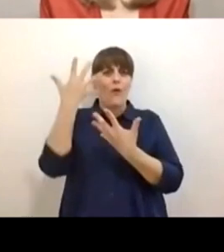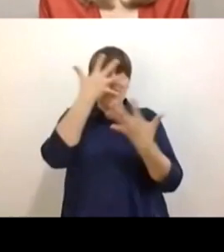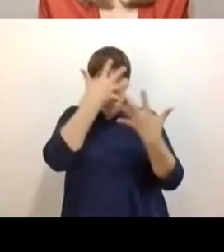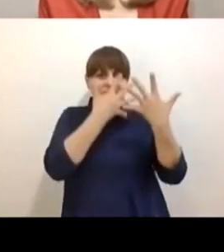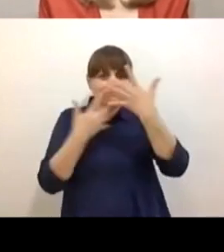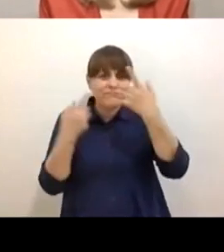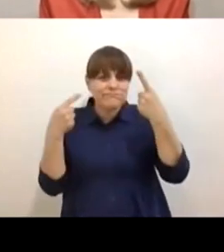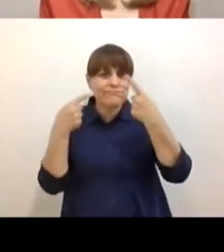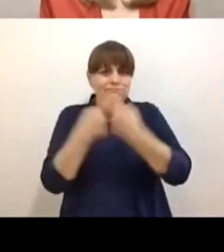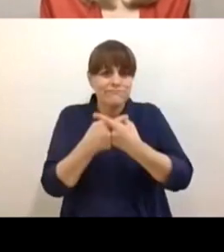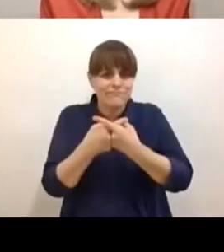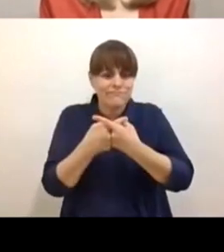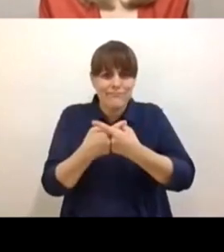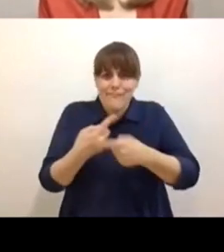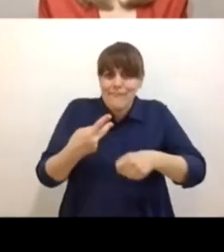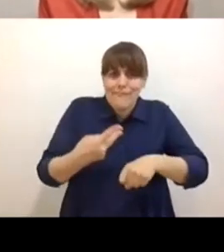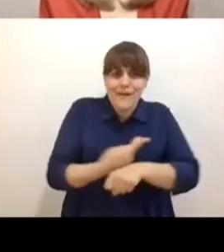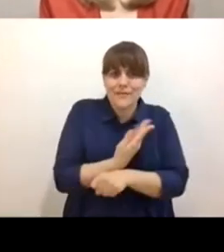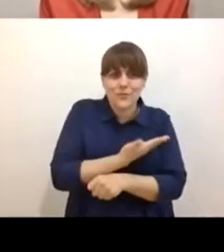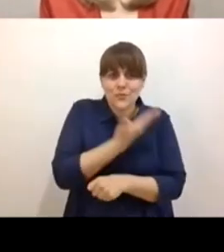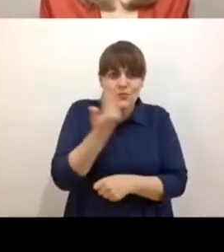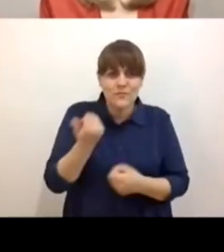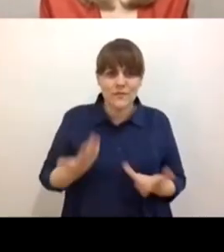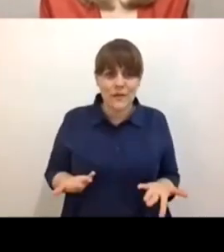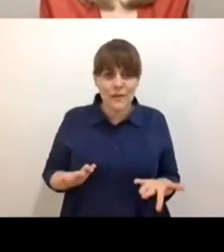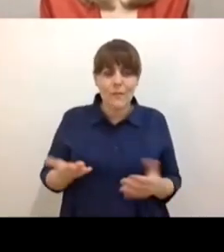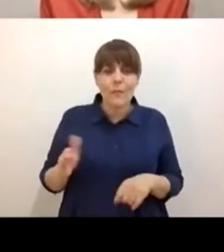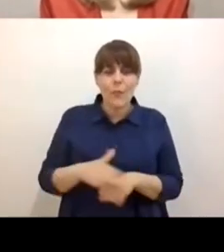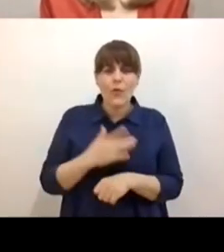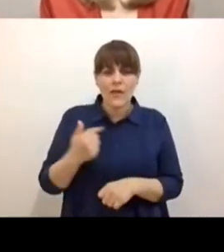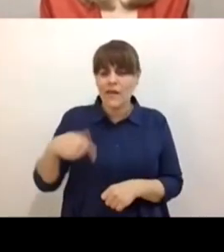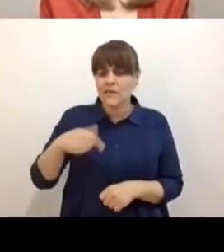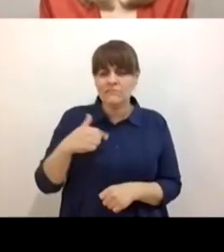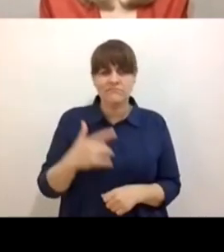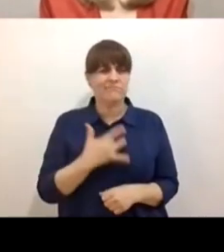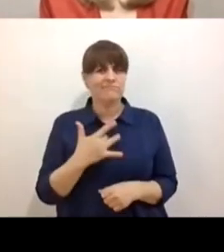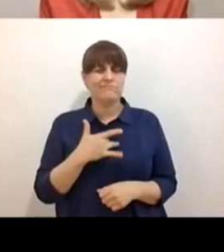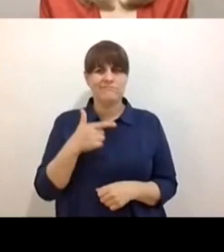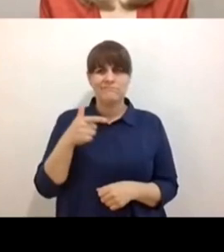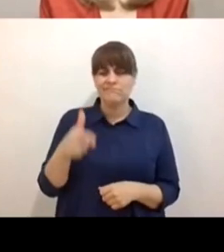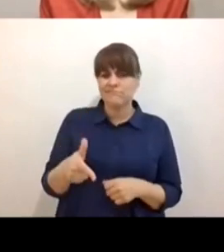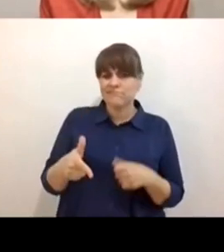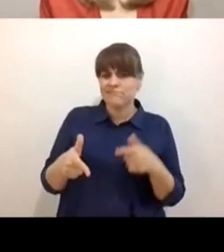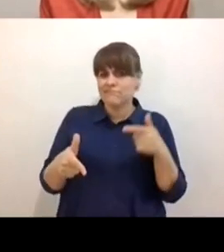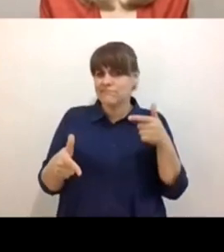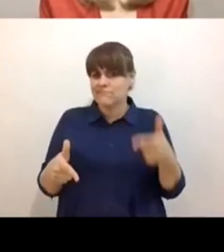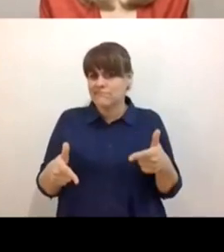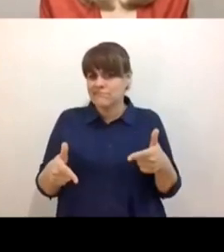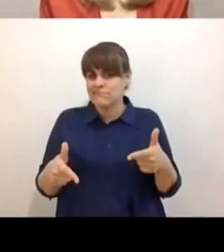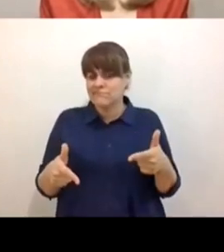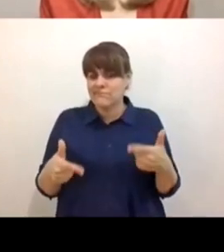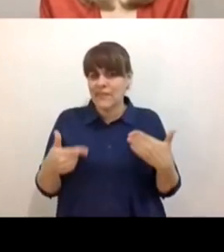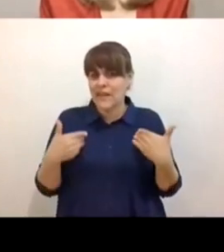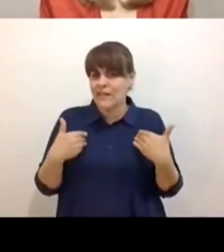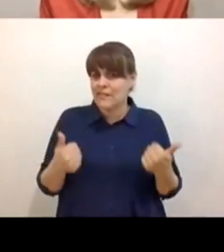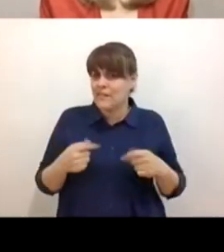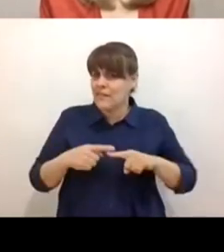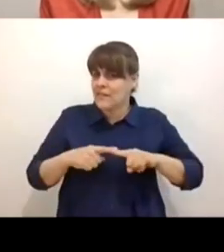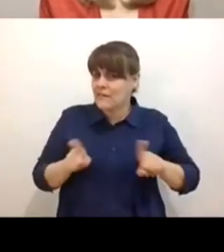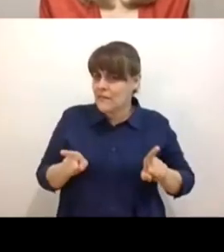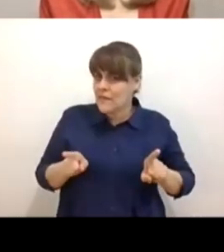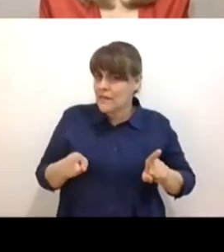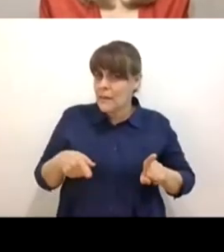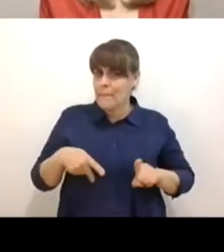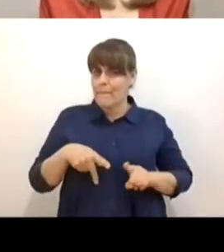y de situaciones que ellos perciben, entienden de forma distinta, pero que no corresponde